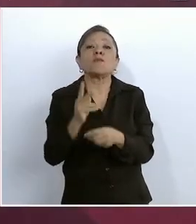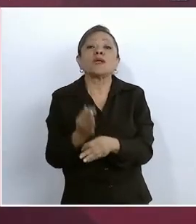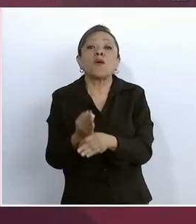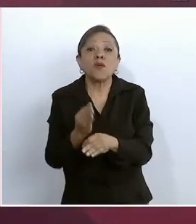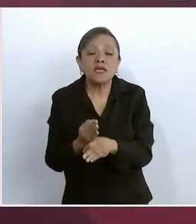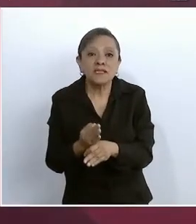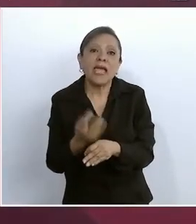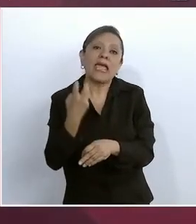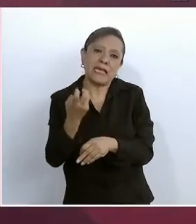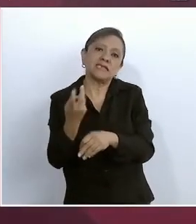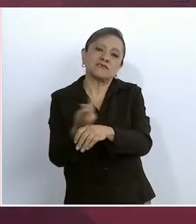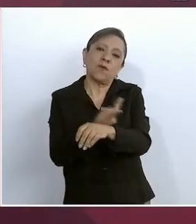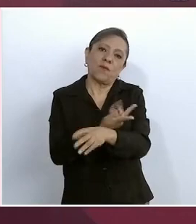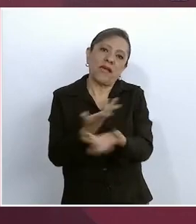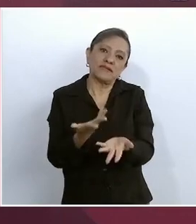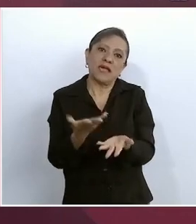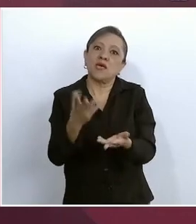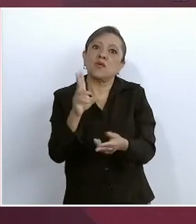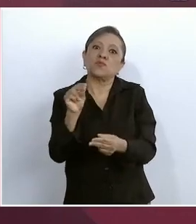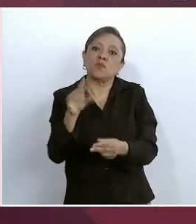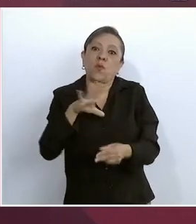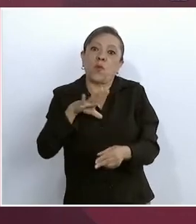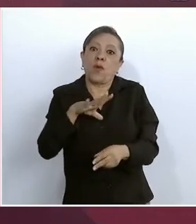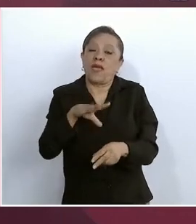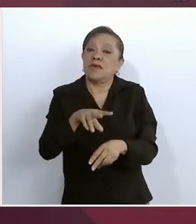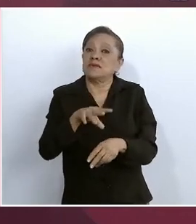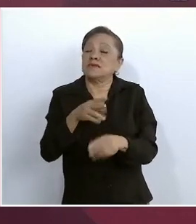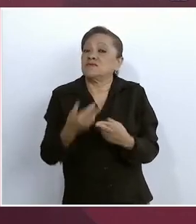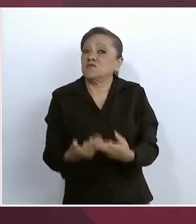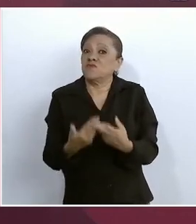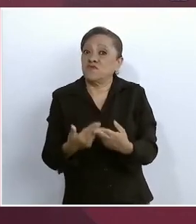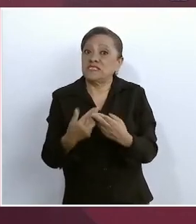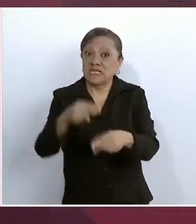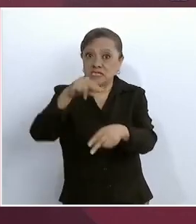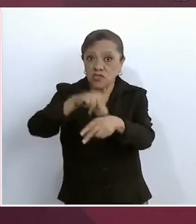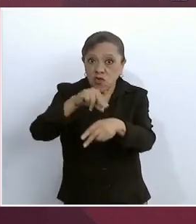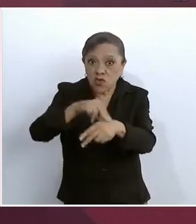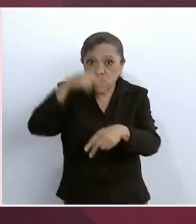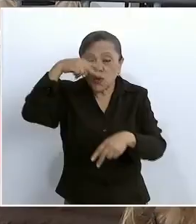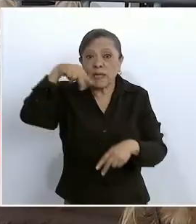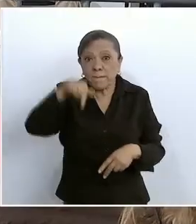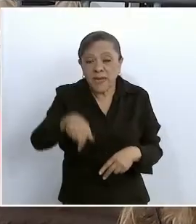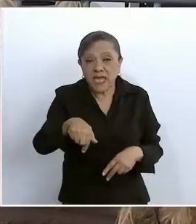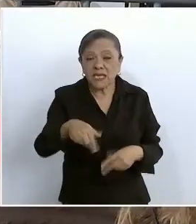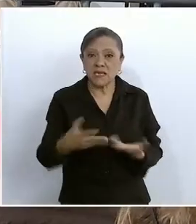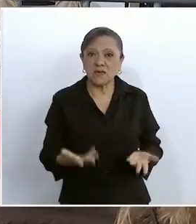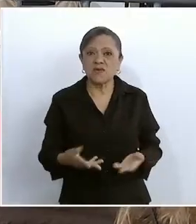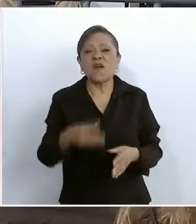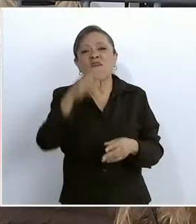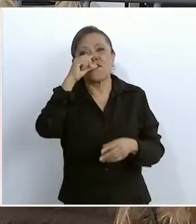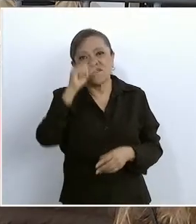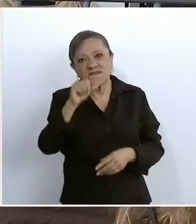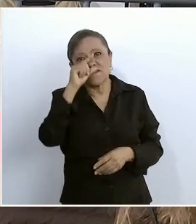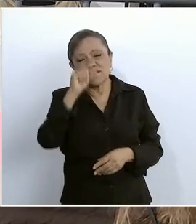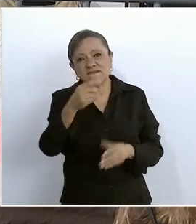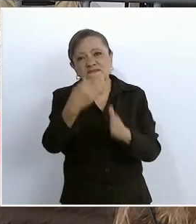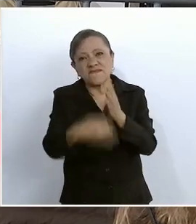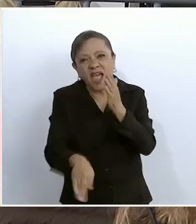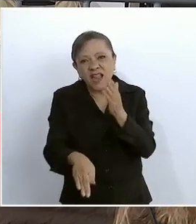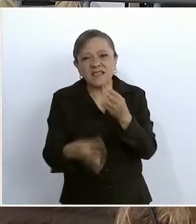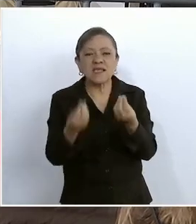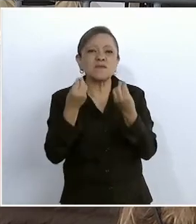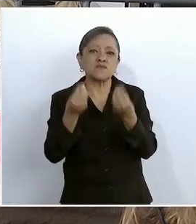tiene los médicos que requiere. Tenemos un déficit de médicos